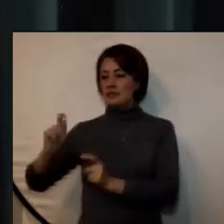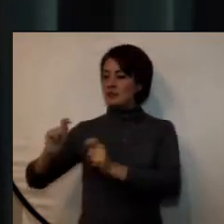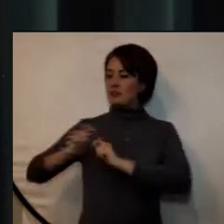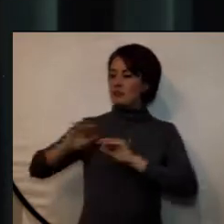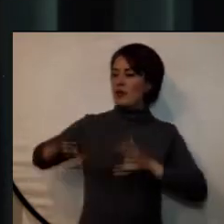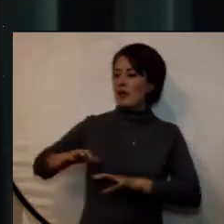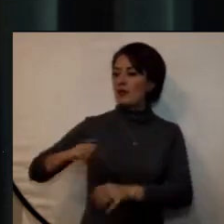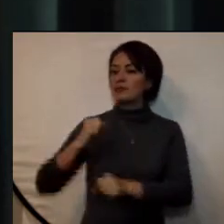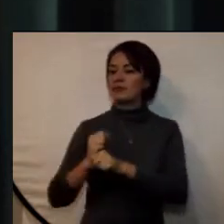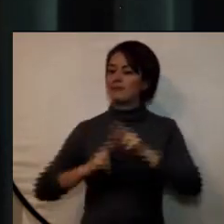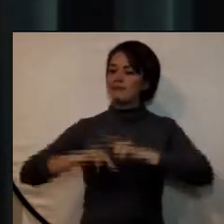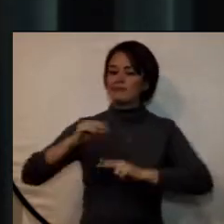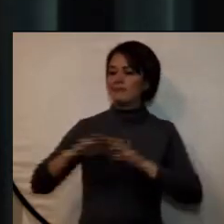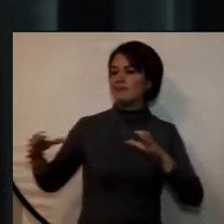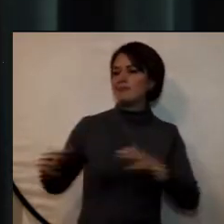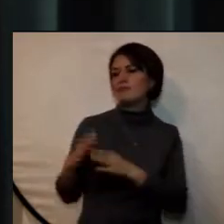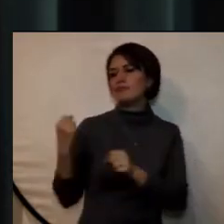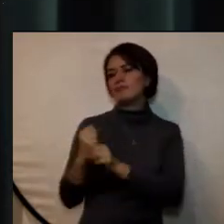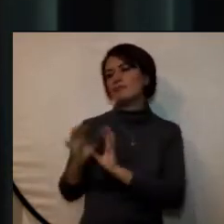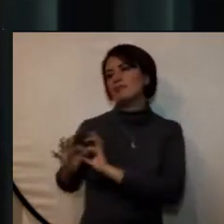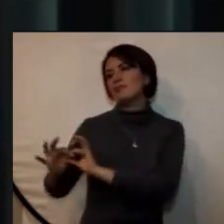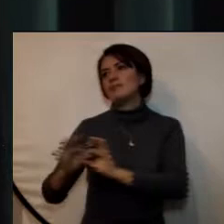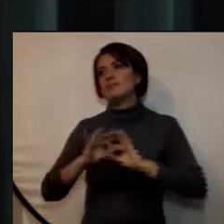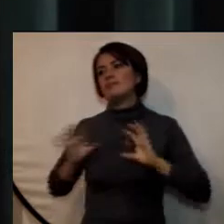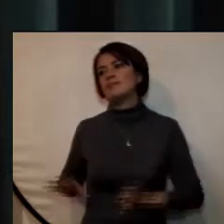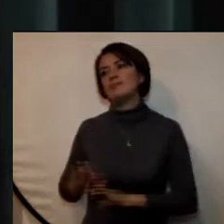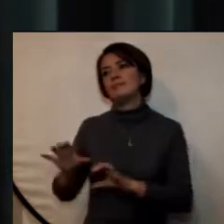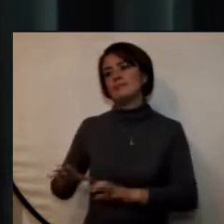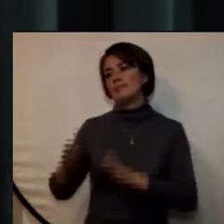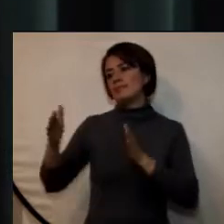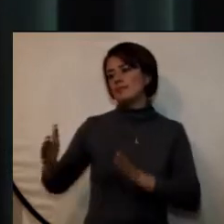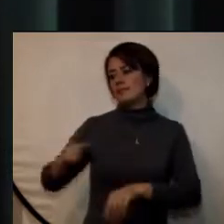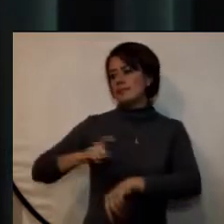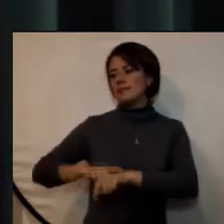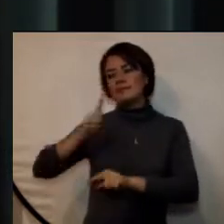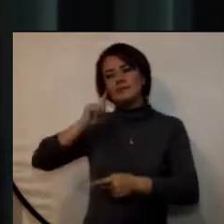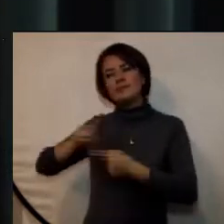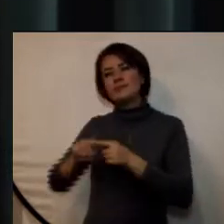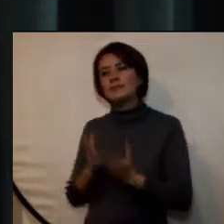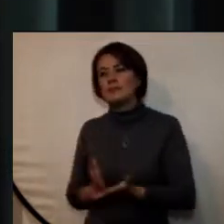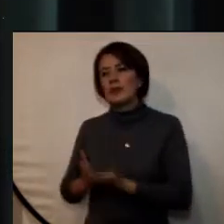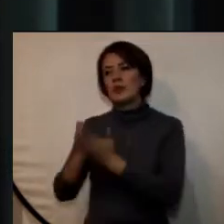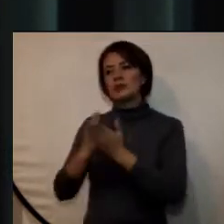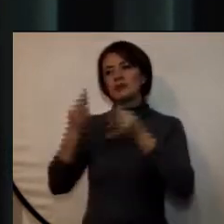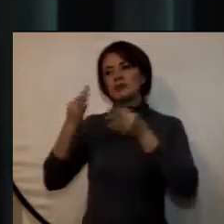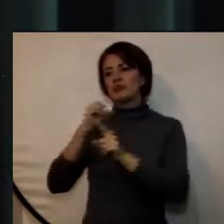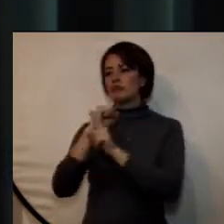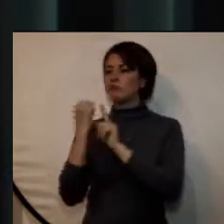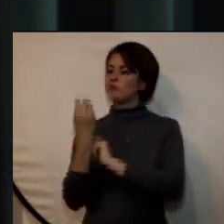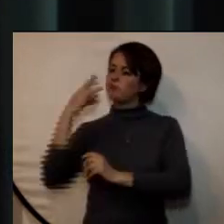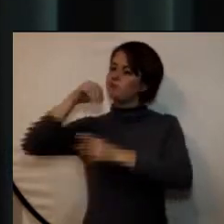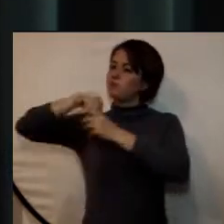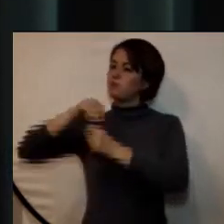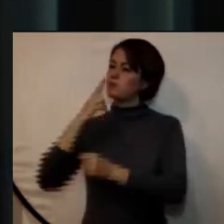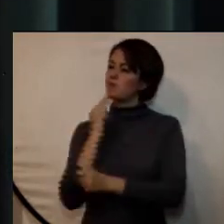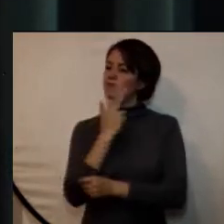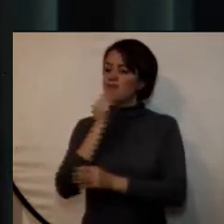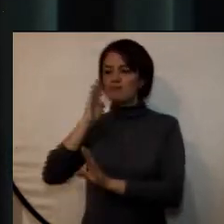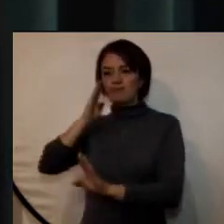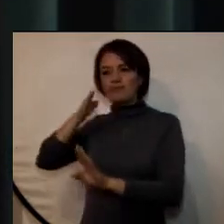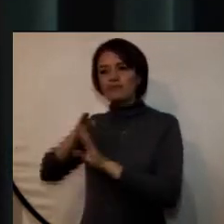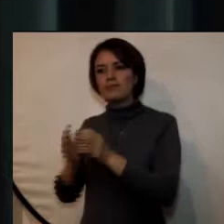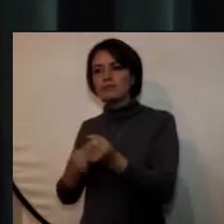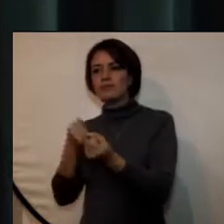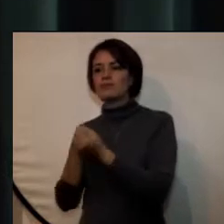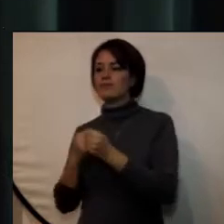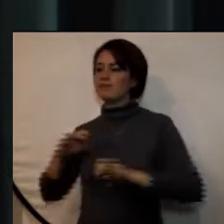construyendo junto con mi equipo de trabajo, propende por una educación socialmente comprometida que impulse